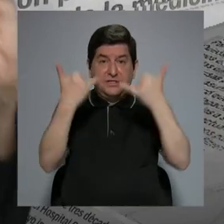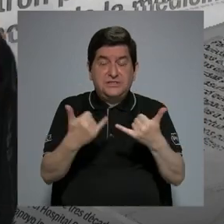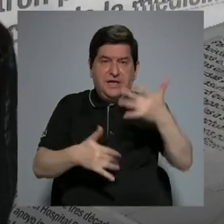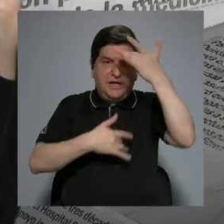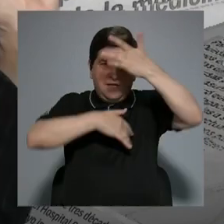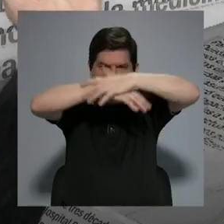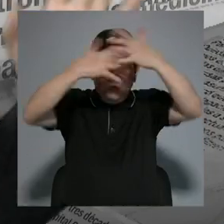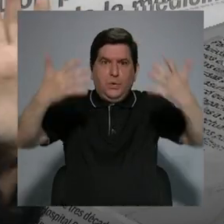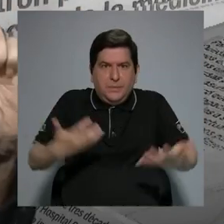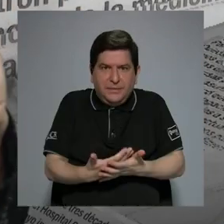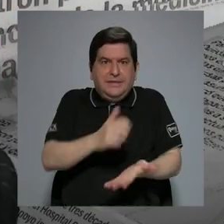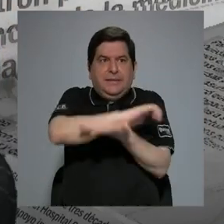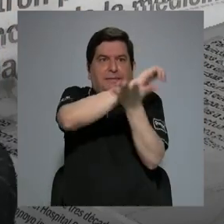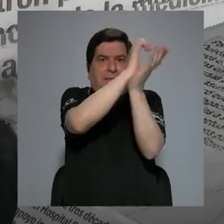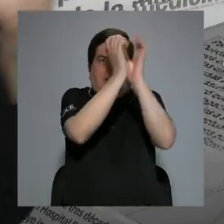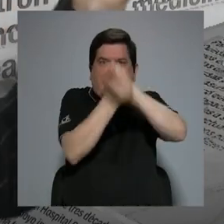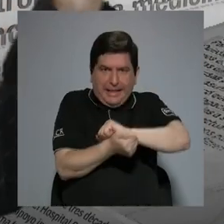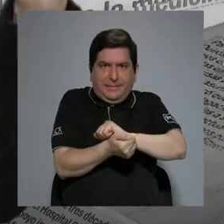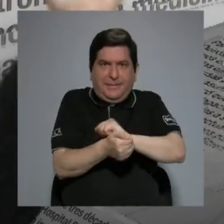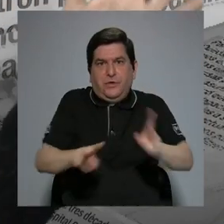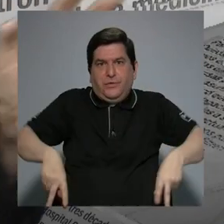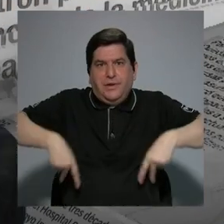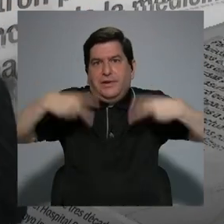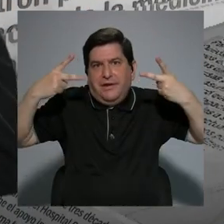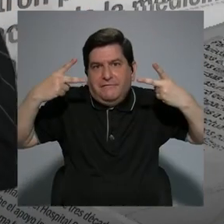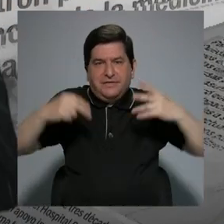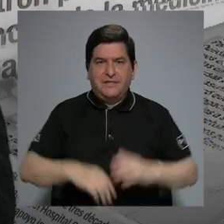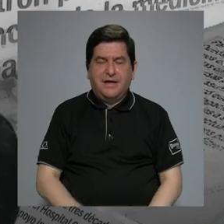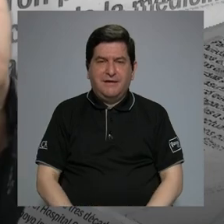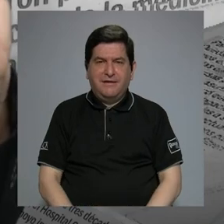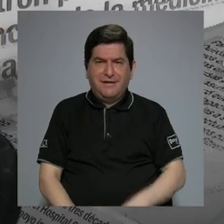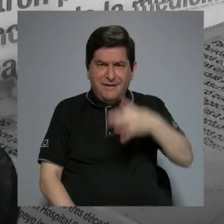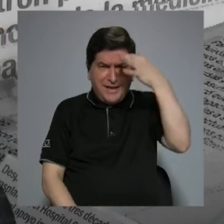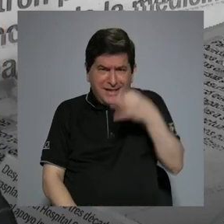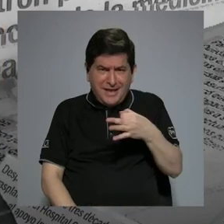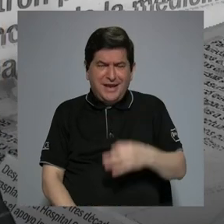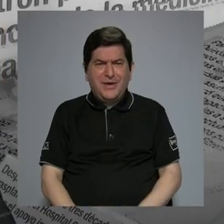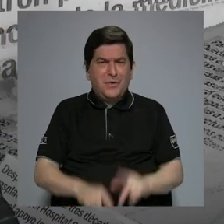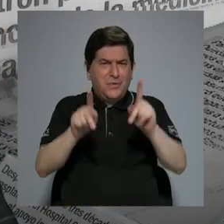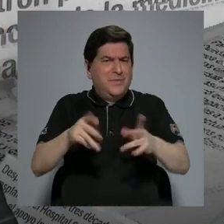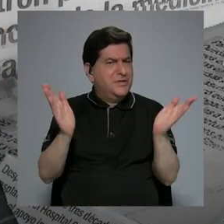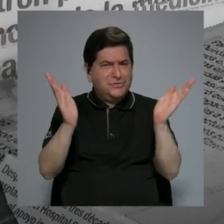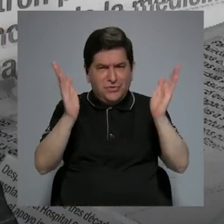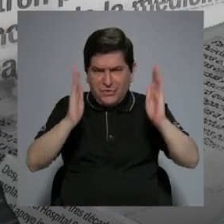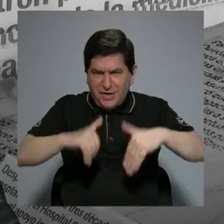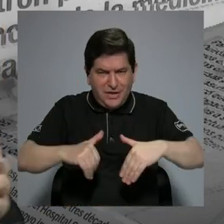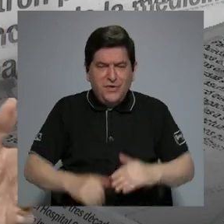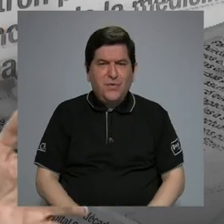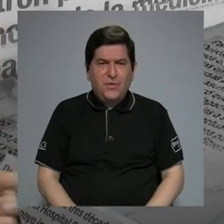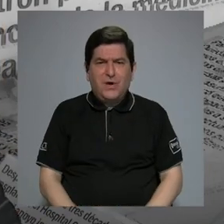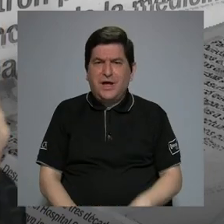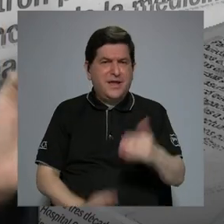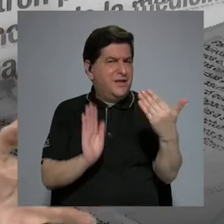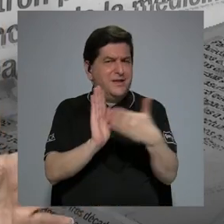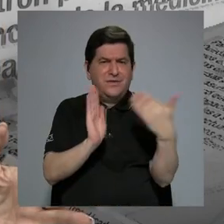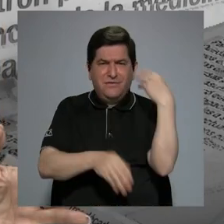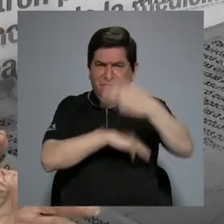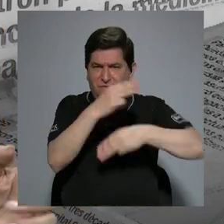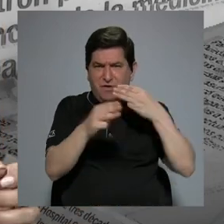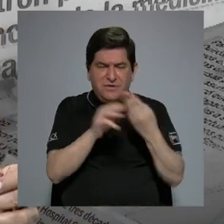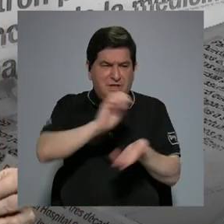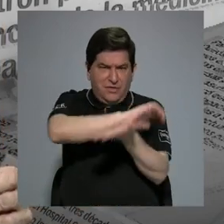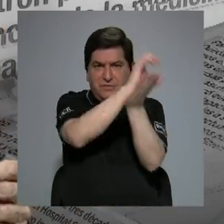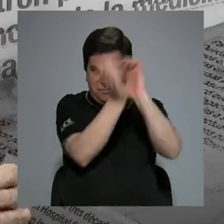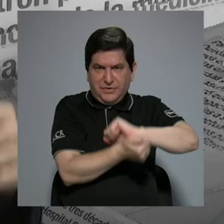la pandemia y nos cambió la vida. En realidad, yo creo que no hay ciudadano que no se haya visto afectado en el mundo por esa